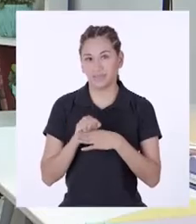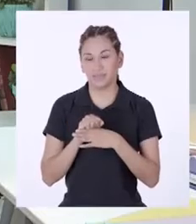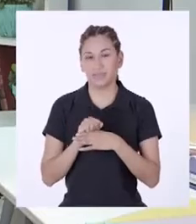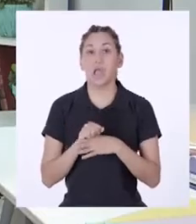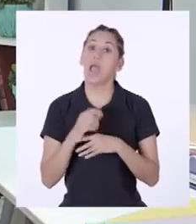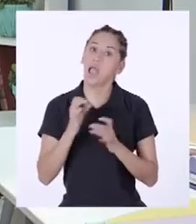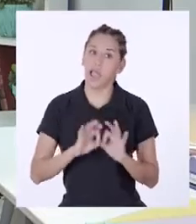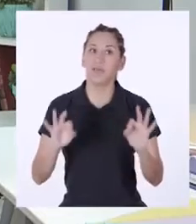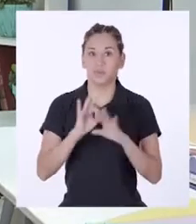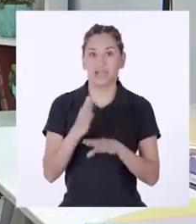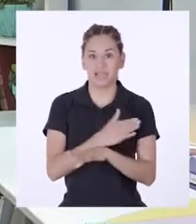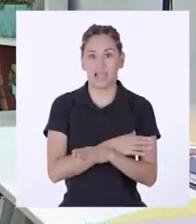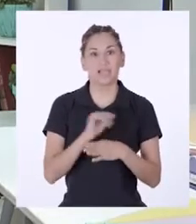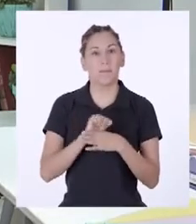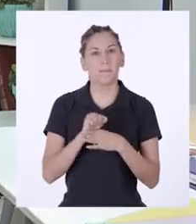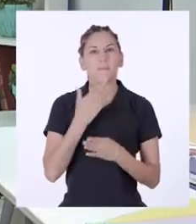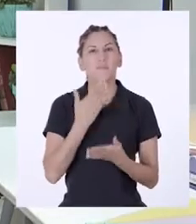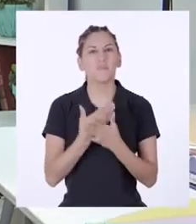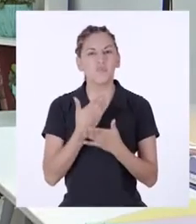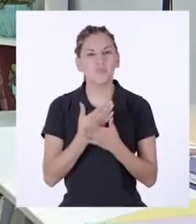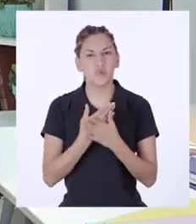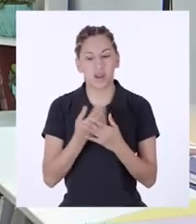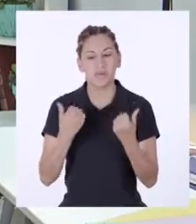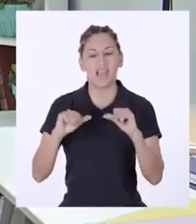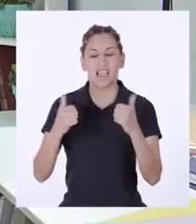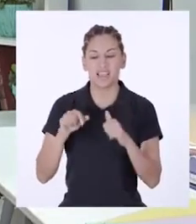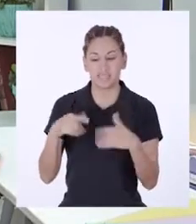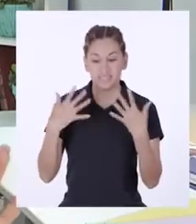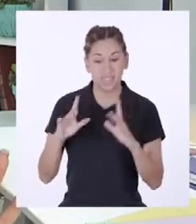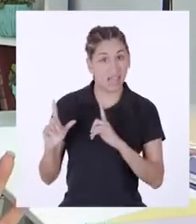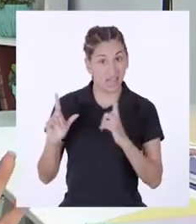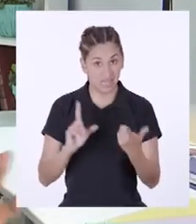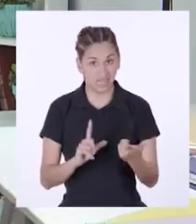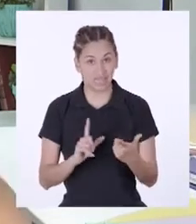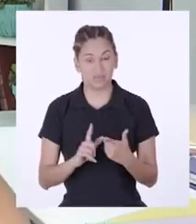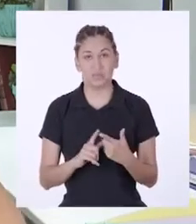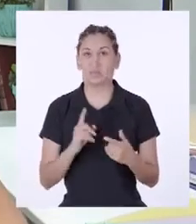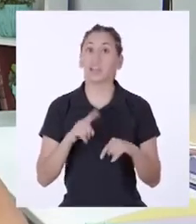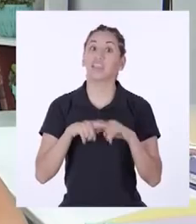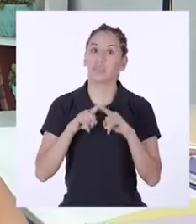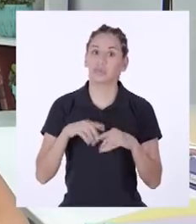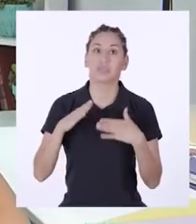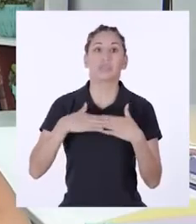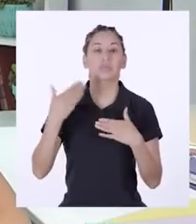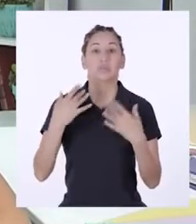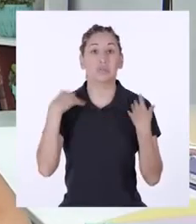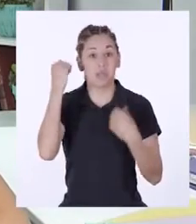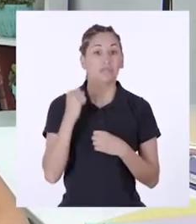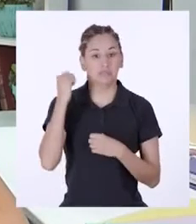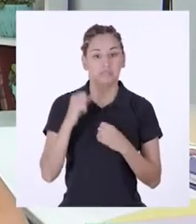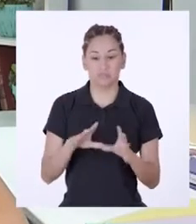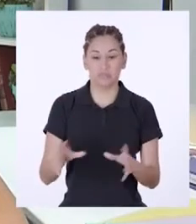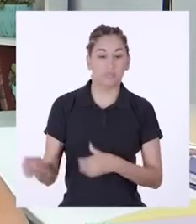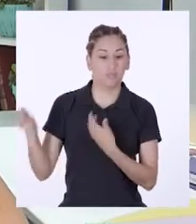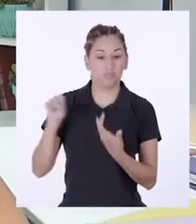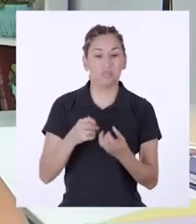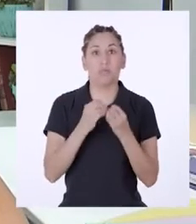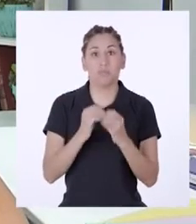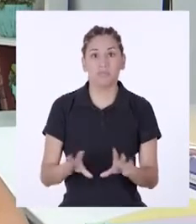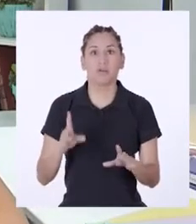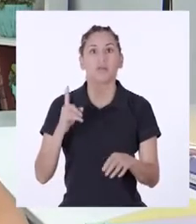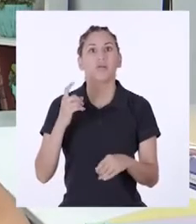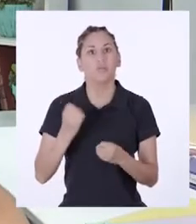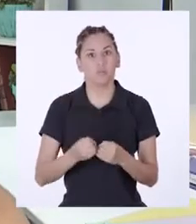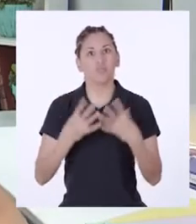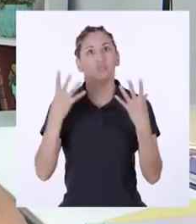estas pruebas para estar realmente seguros de que nuestro compost esté listo. No vaya a ser que, por tener prisa, desperdiciemos el trabajo